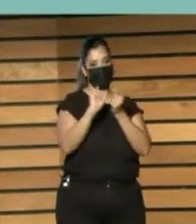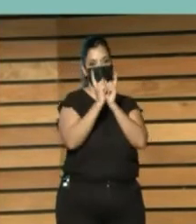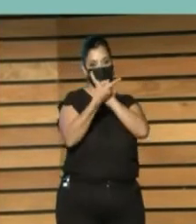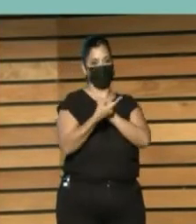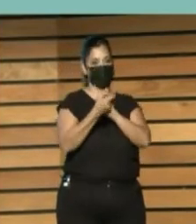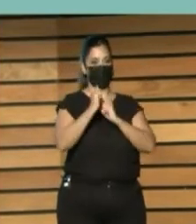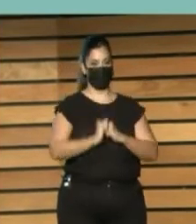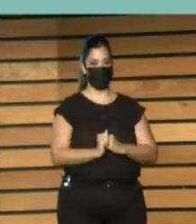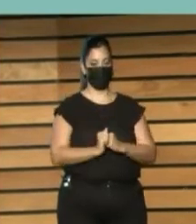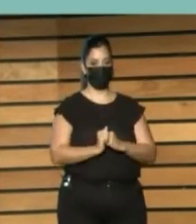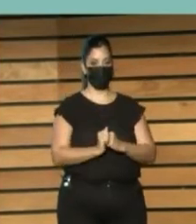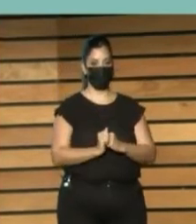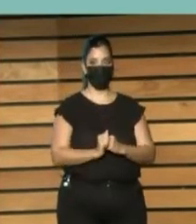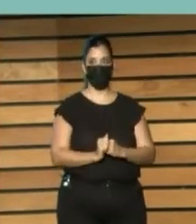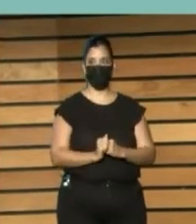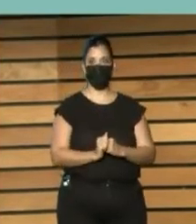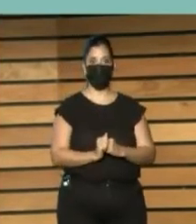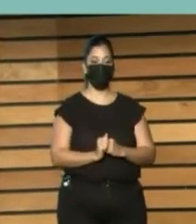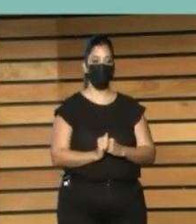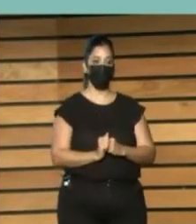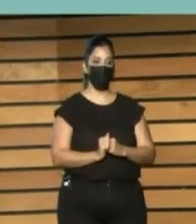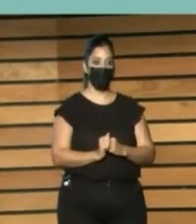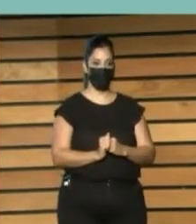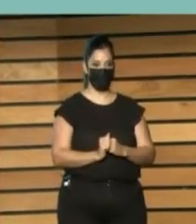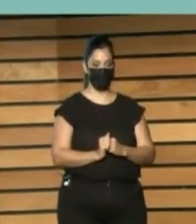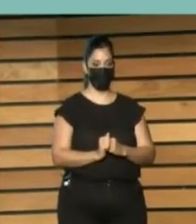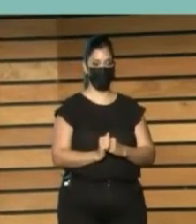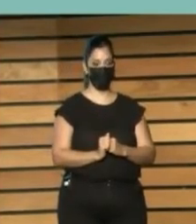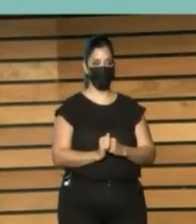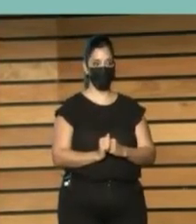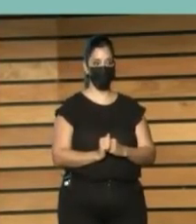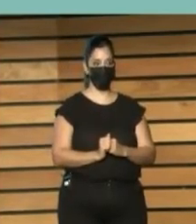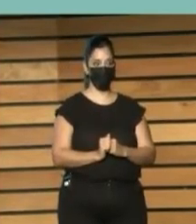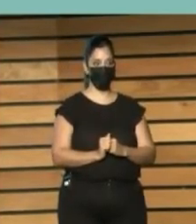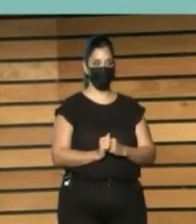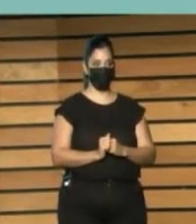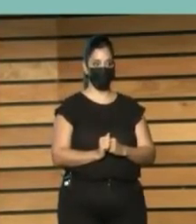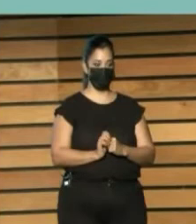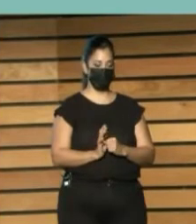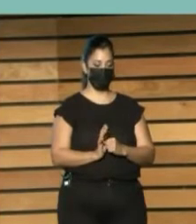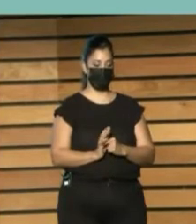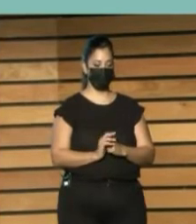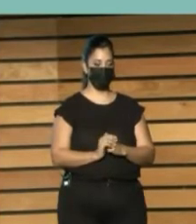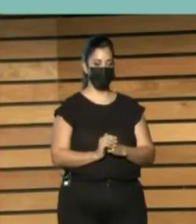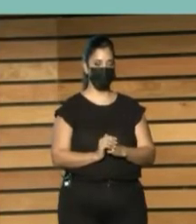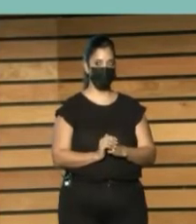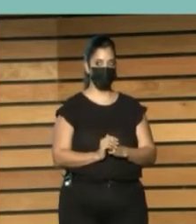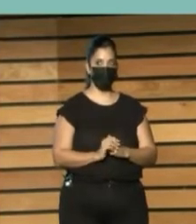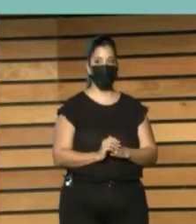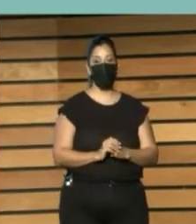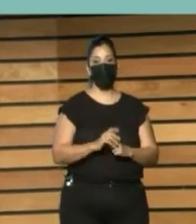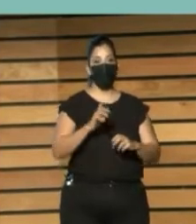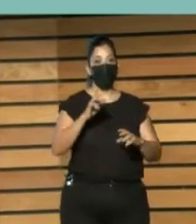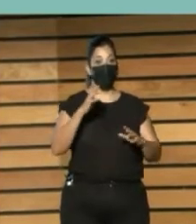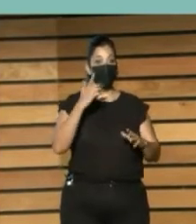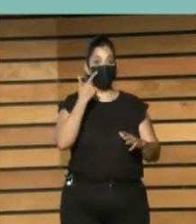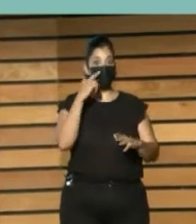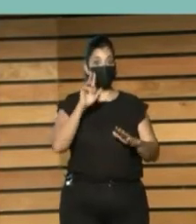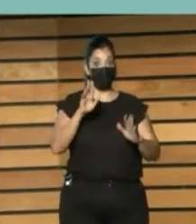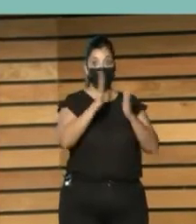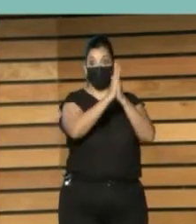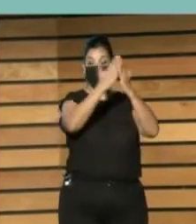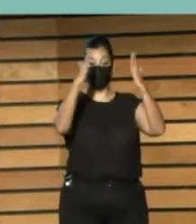Desde un punto De vista Formal Las exigencias De las herramientas Y de las colecciones De las